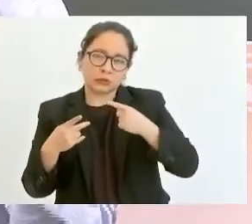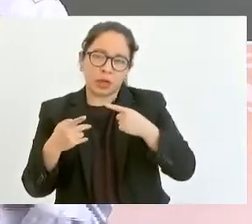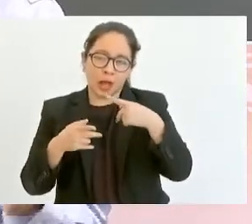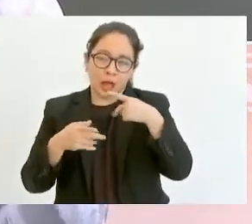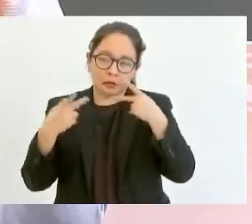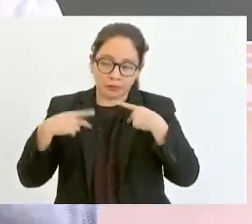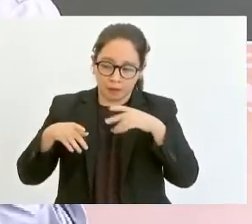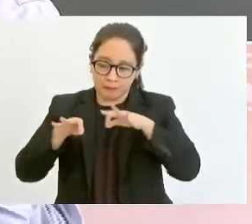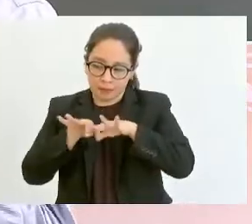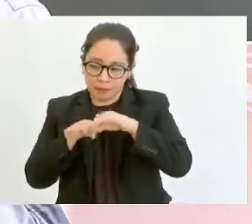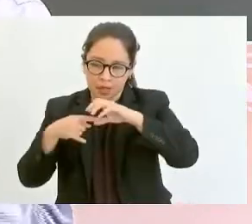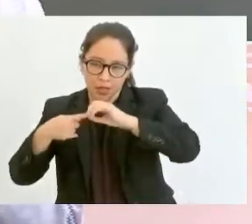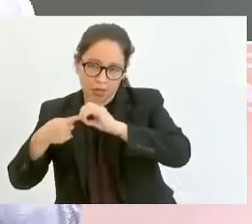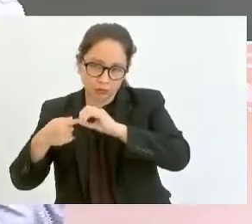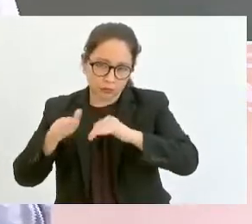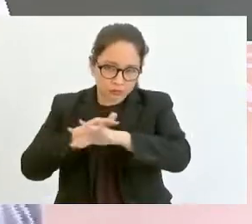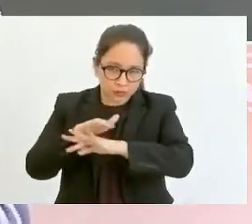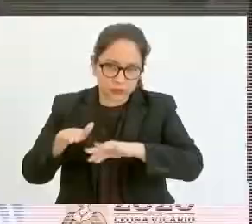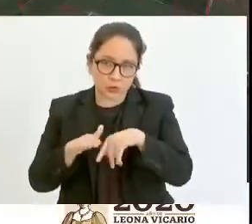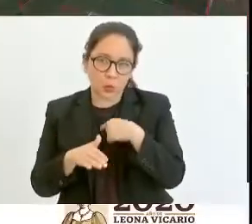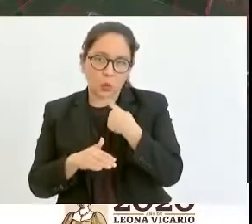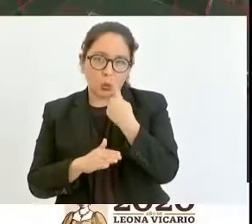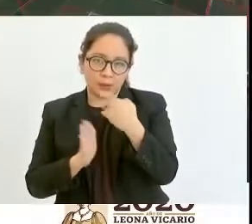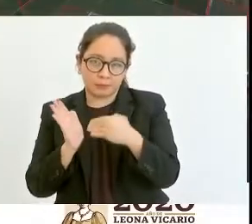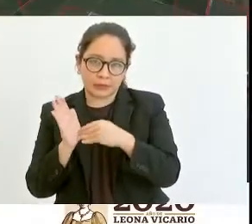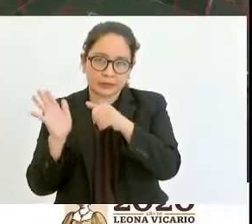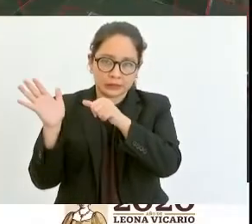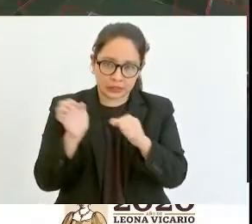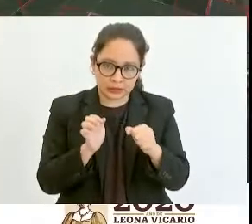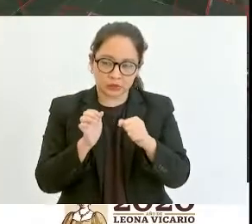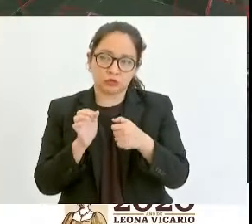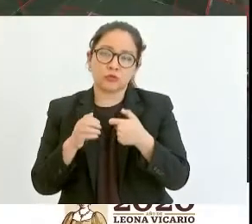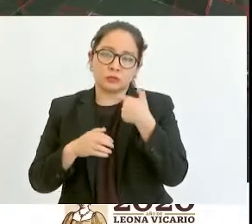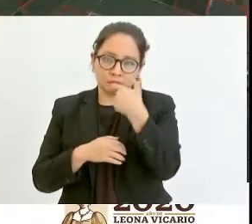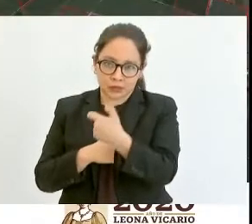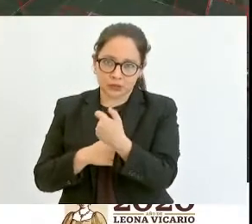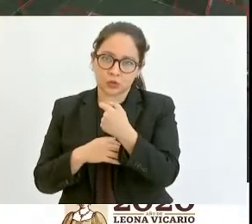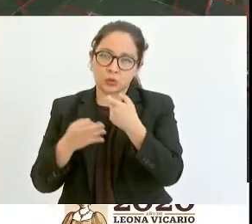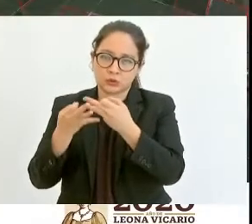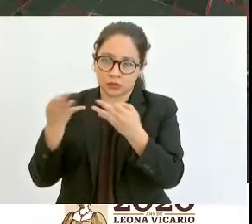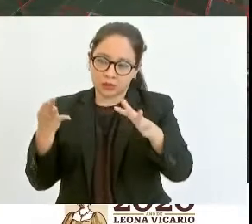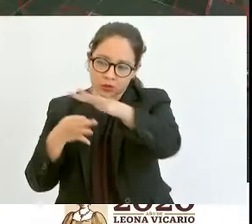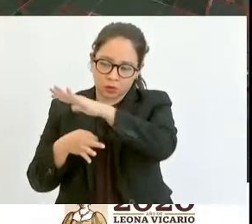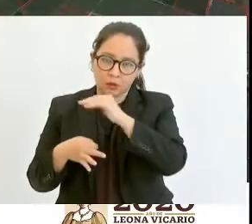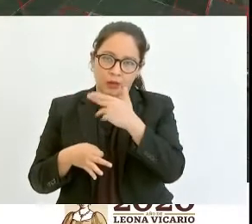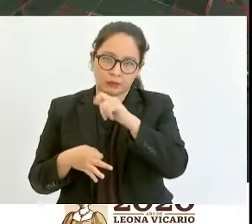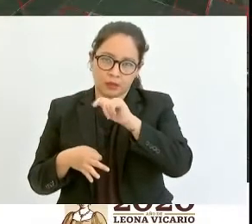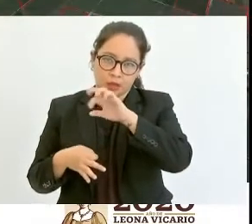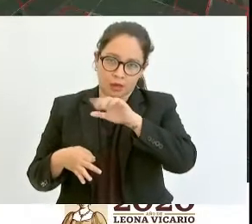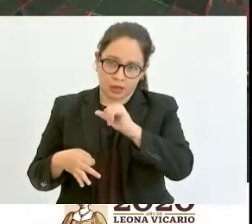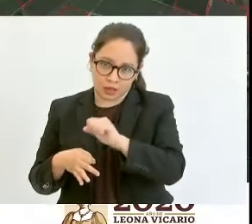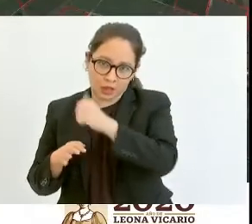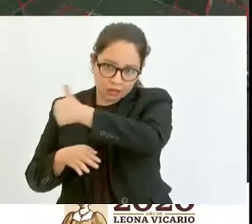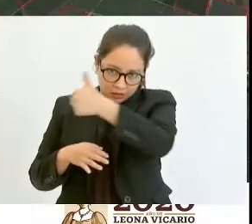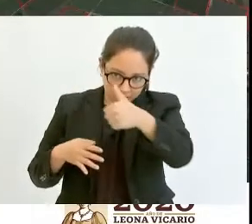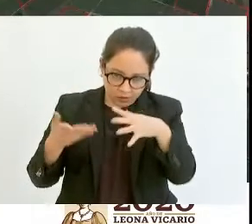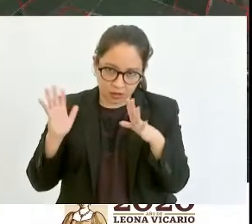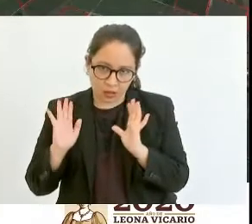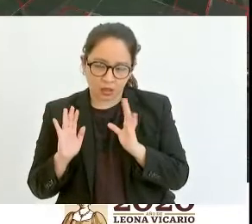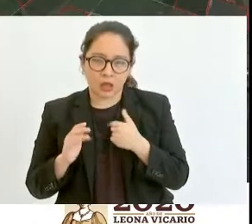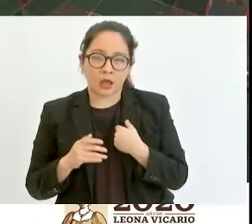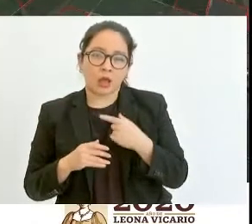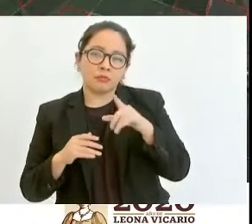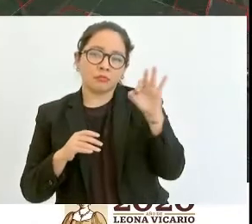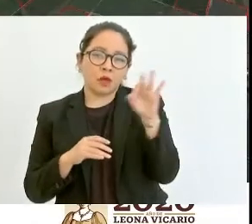5 hectáreas con 1.600 pesos por hectárea y a productores medianos de más de 5 hectáreas y hasta 20